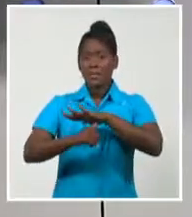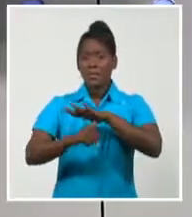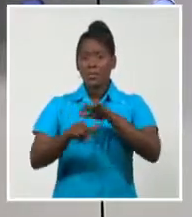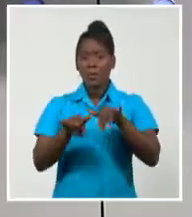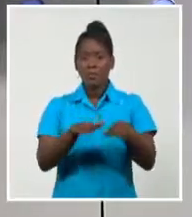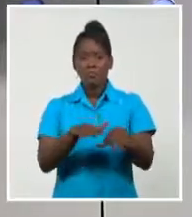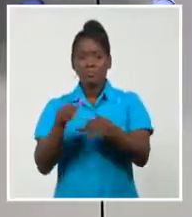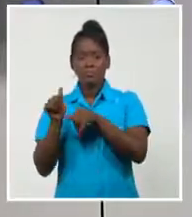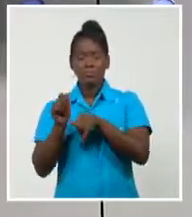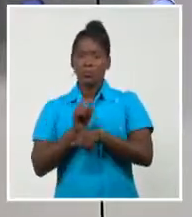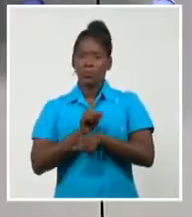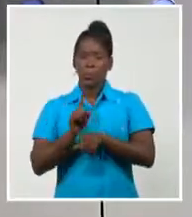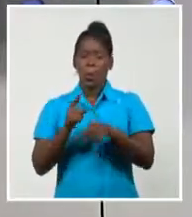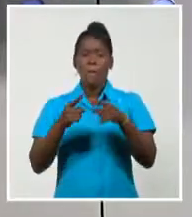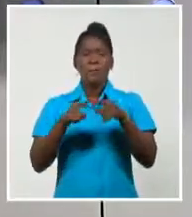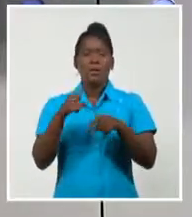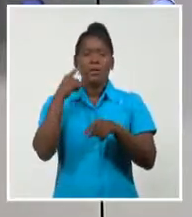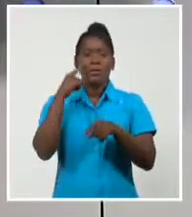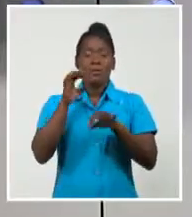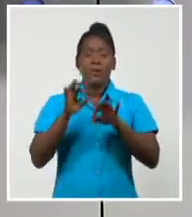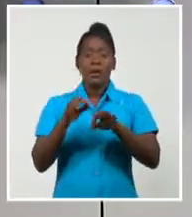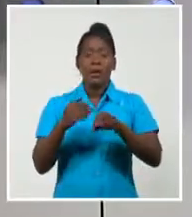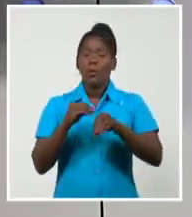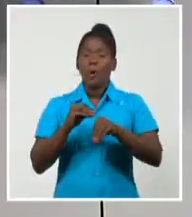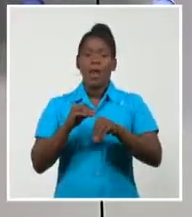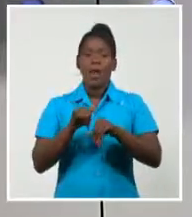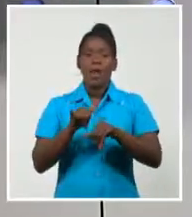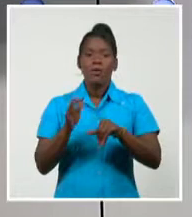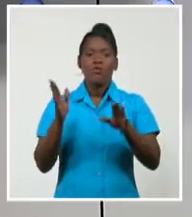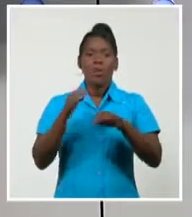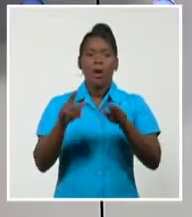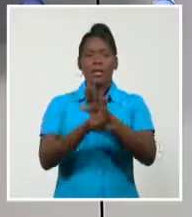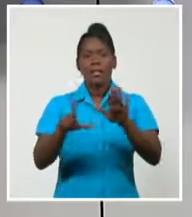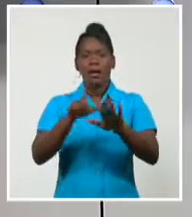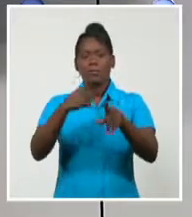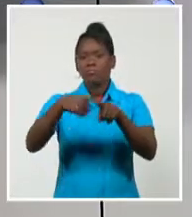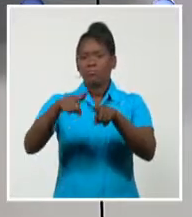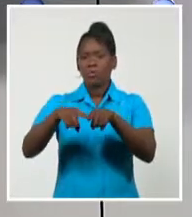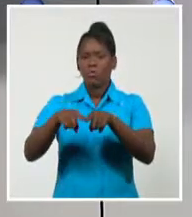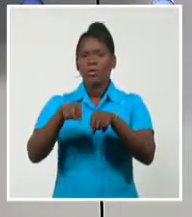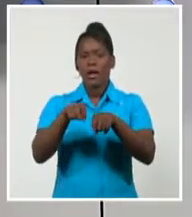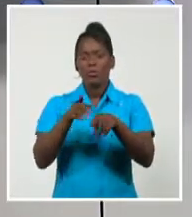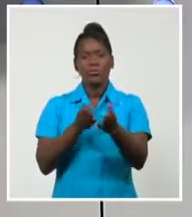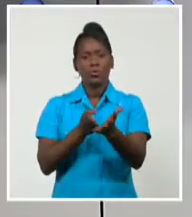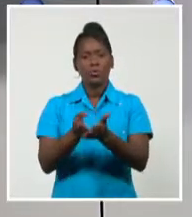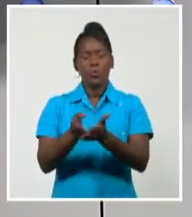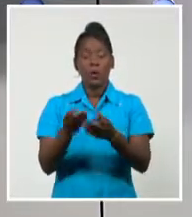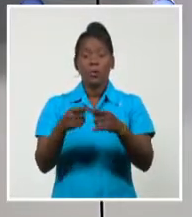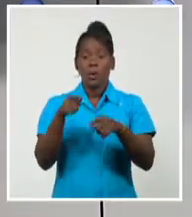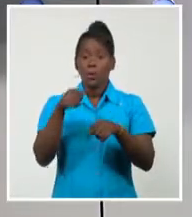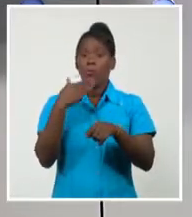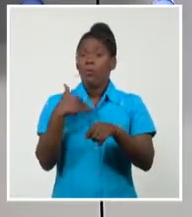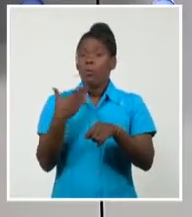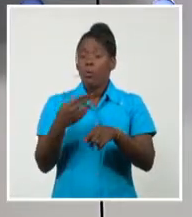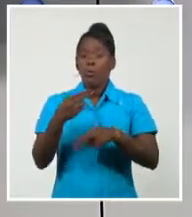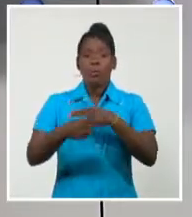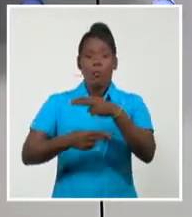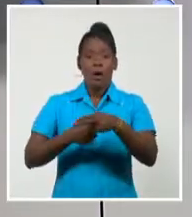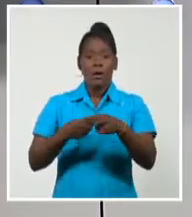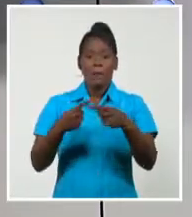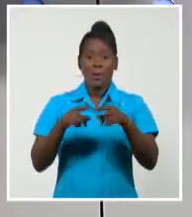fenómeno que se repite de manera cíclica, la corrupción. Veamos cómo se traduce este fenómeno. Martín Vizcarra fue